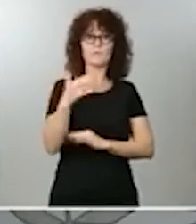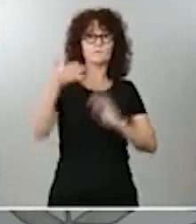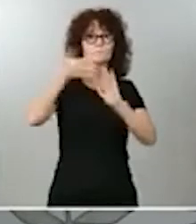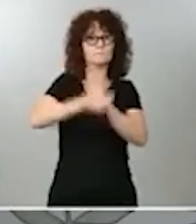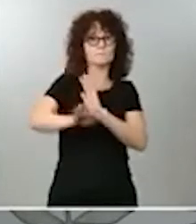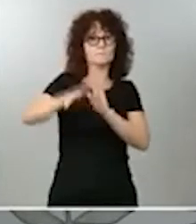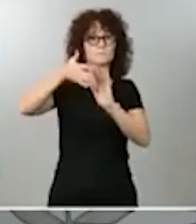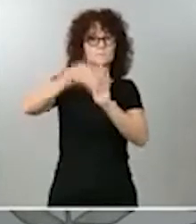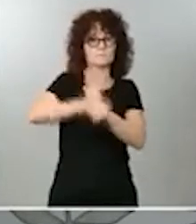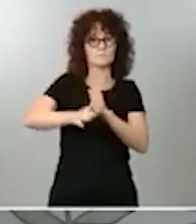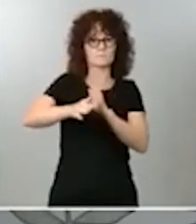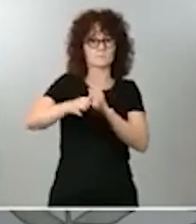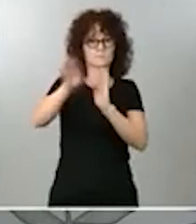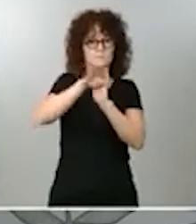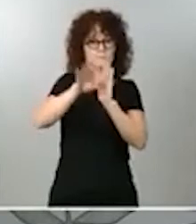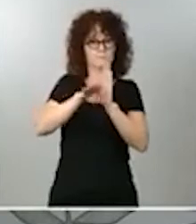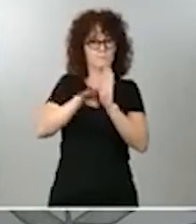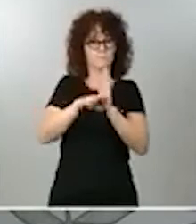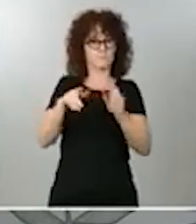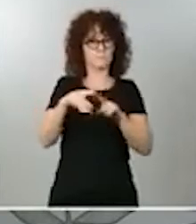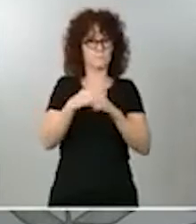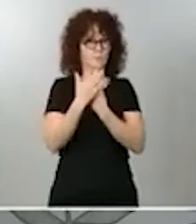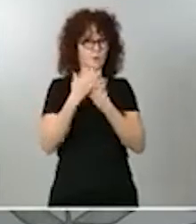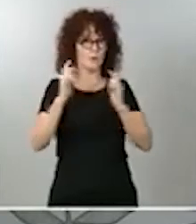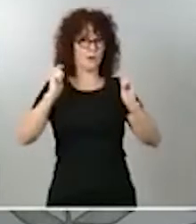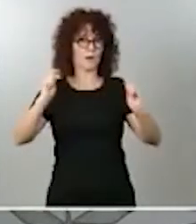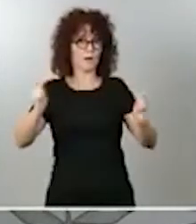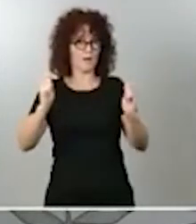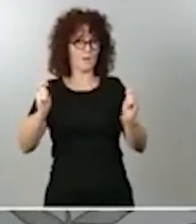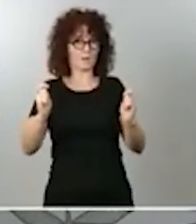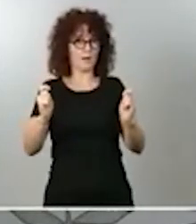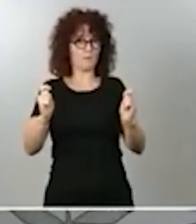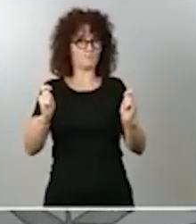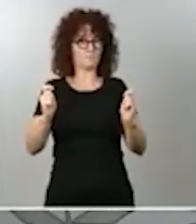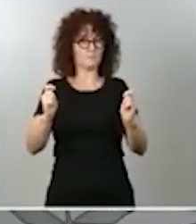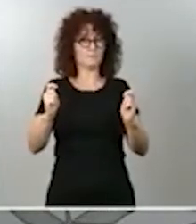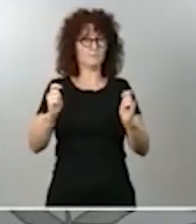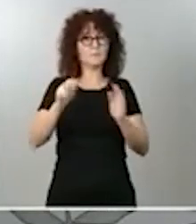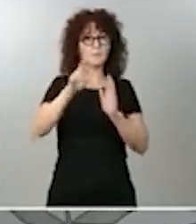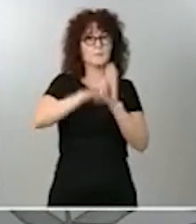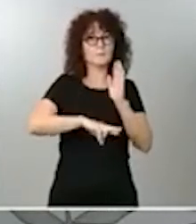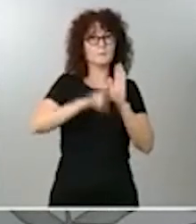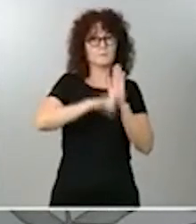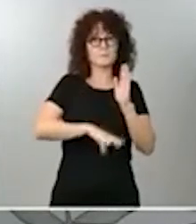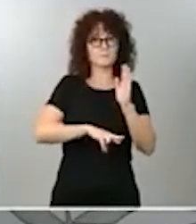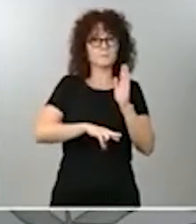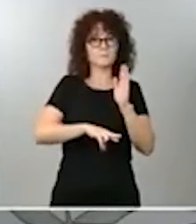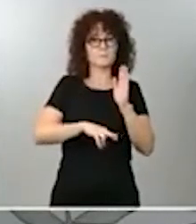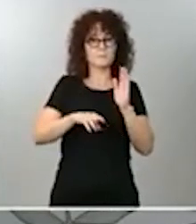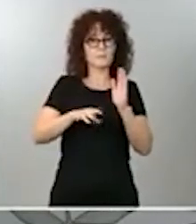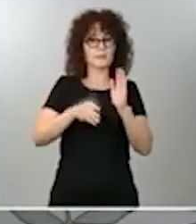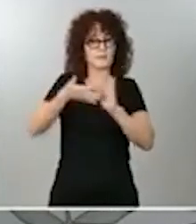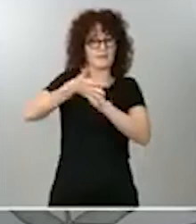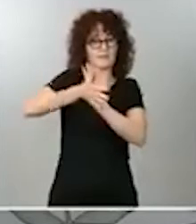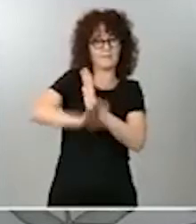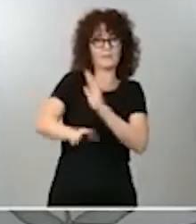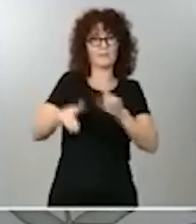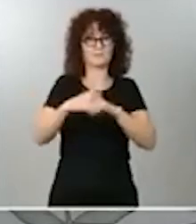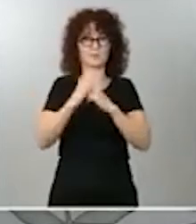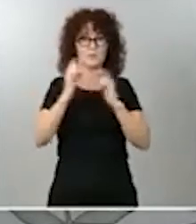alarma, del decreto que regula el estado de alarma y explicó de forma muy clara que el Gobierno de España había adoptado esta